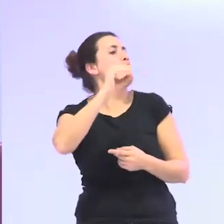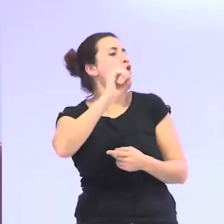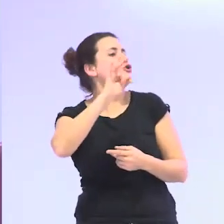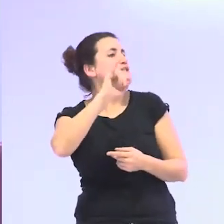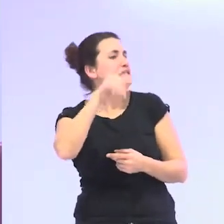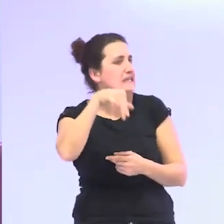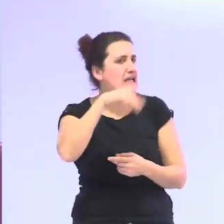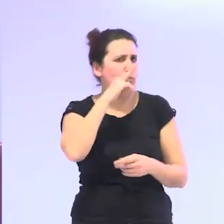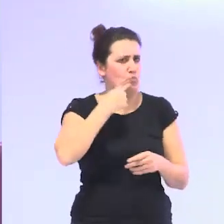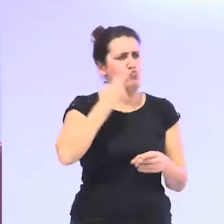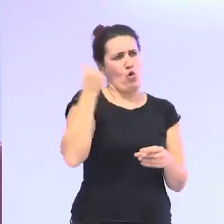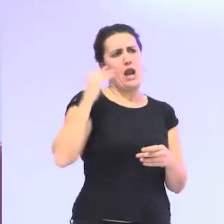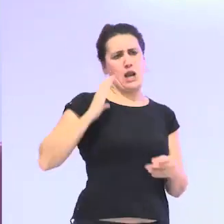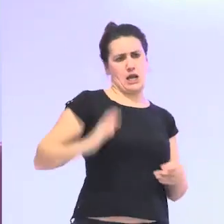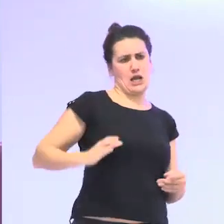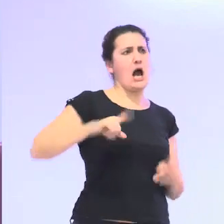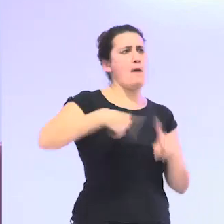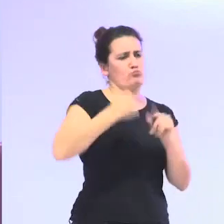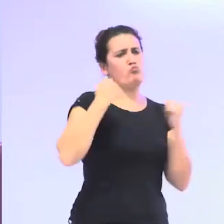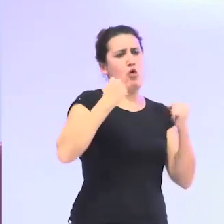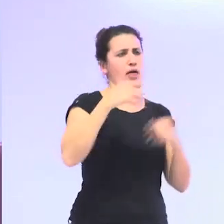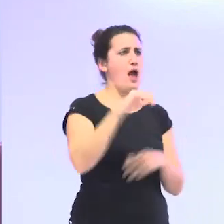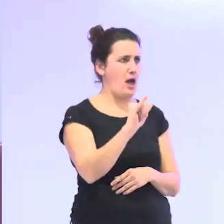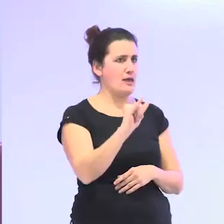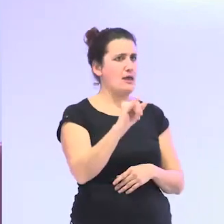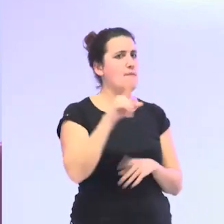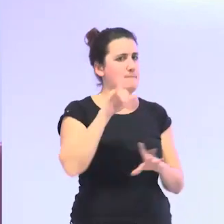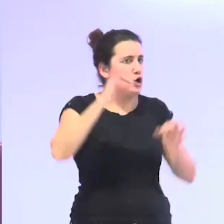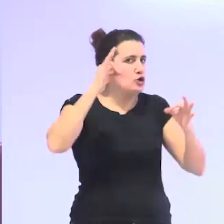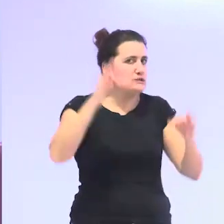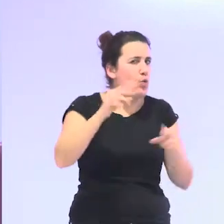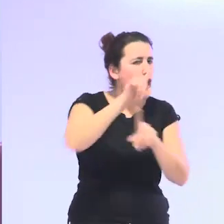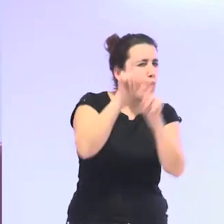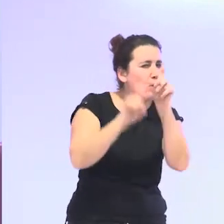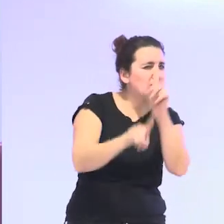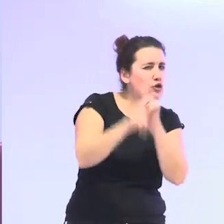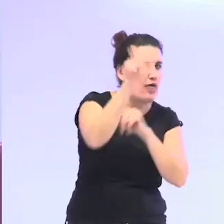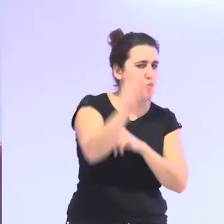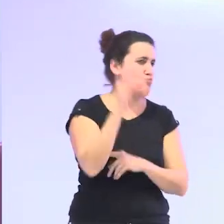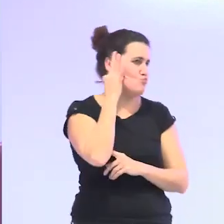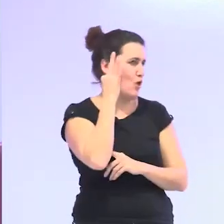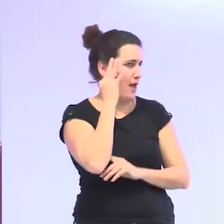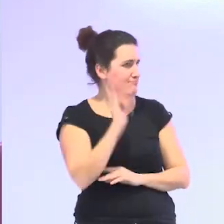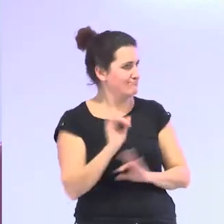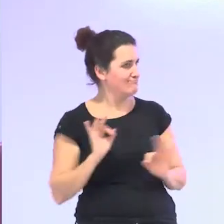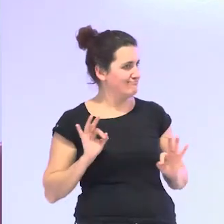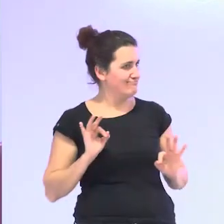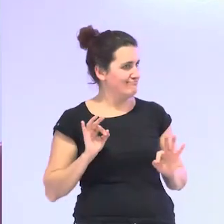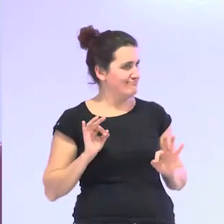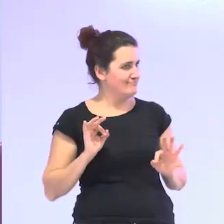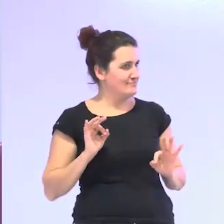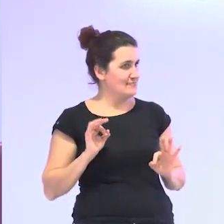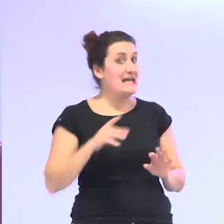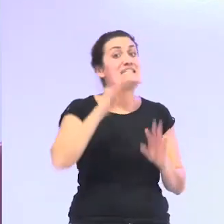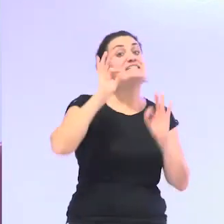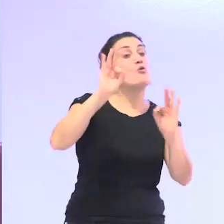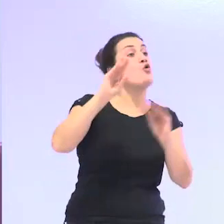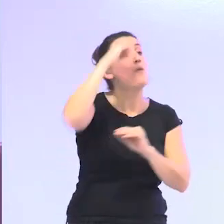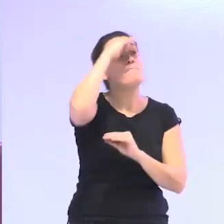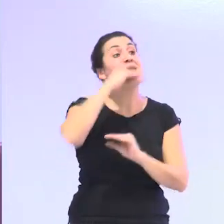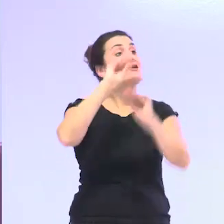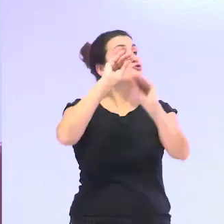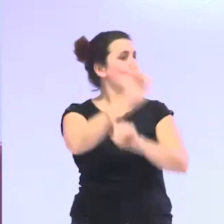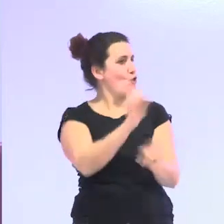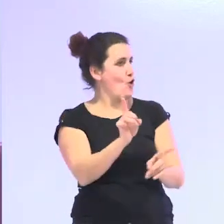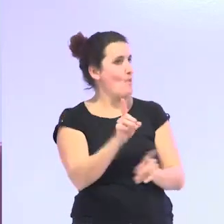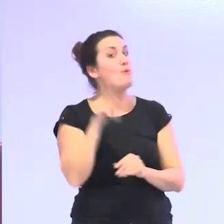rica y de tener mucho poder se la ha cuestionado por ser mujer posiblemente a su padre no pero a ella